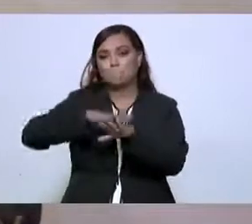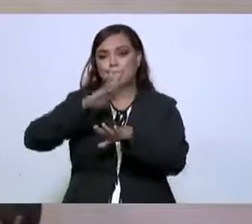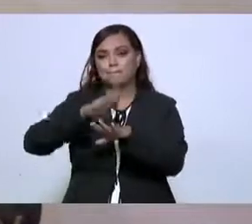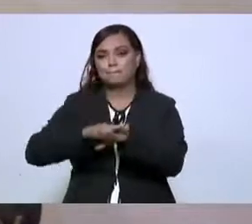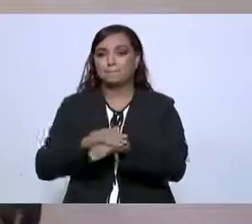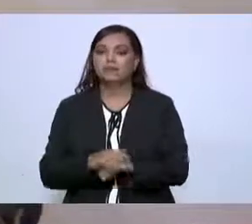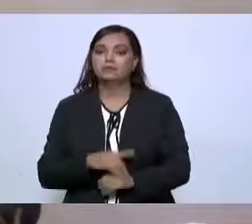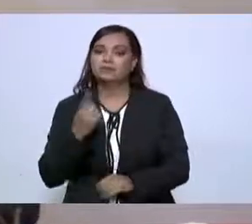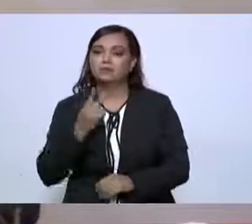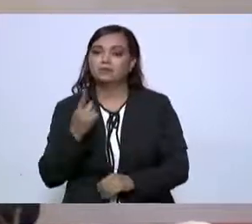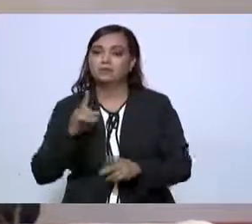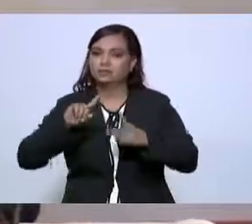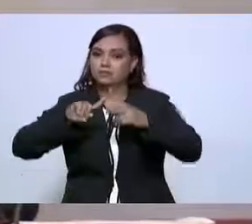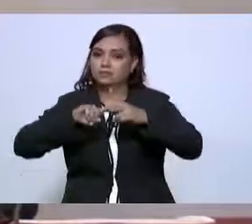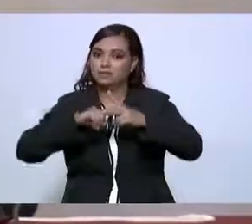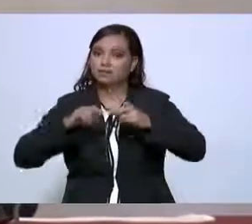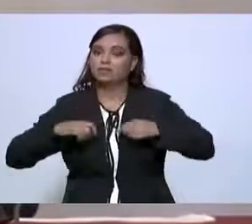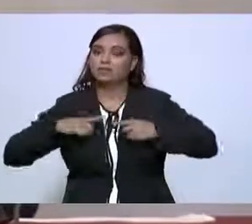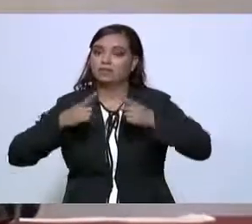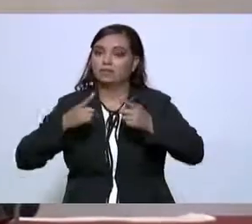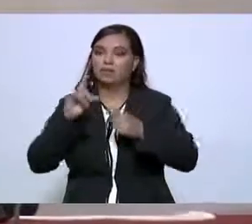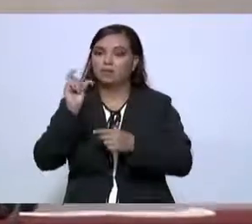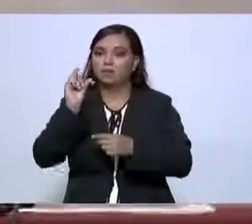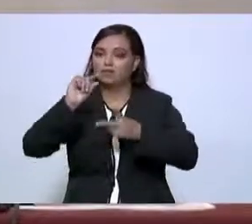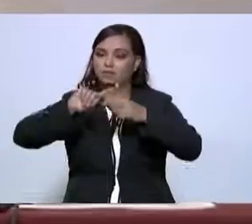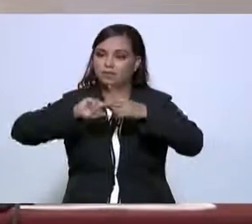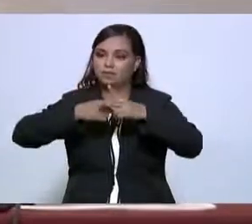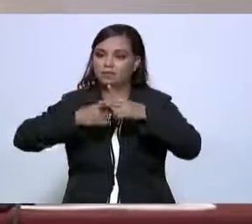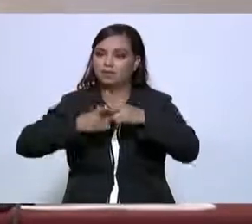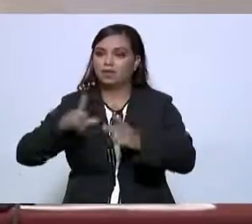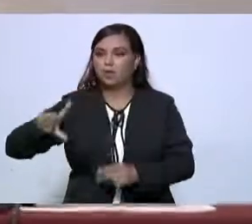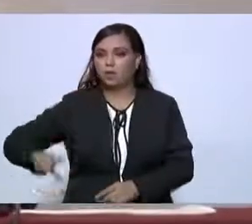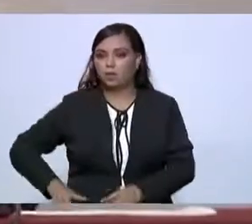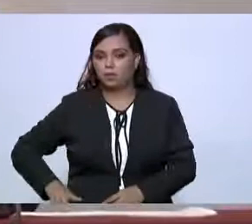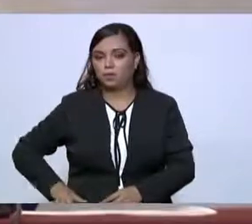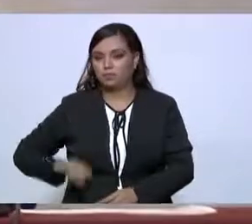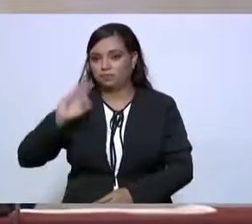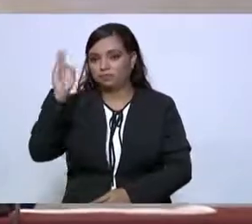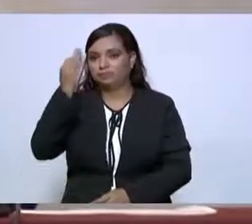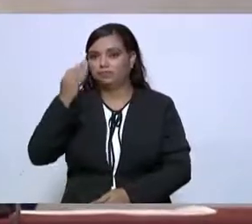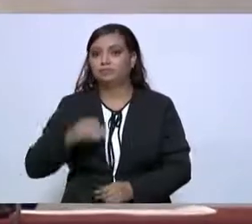lo que se empezó a entregar cuando inició nuestro gobierno.